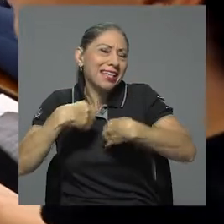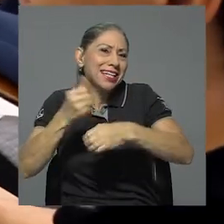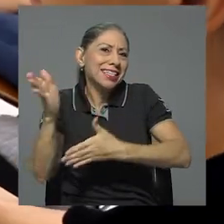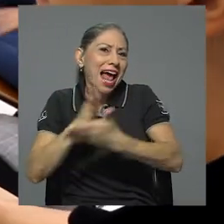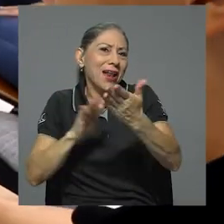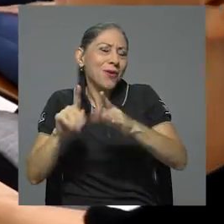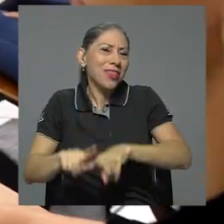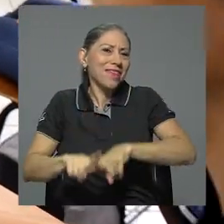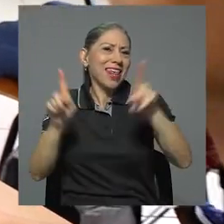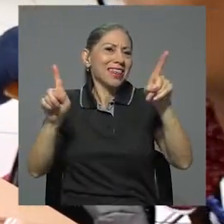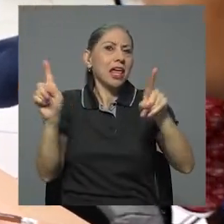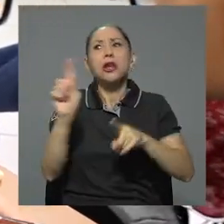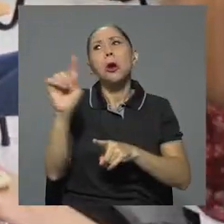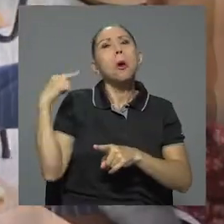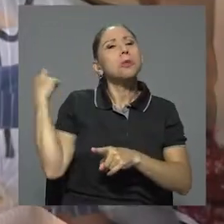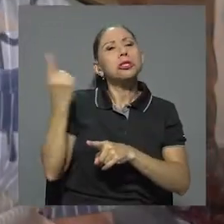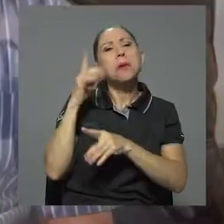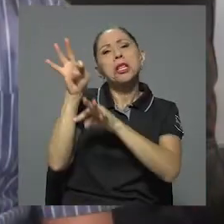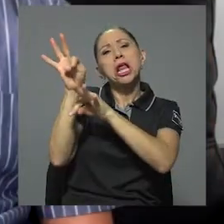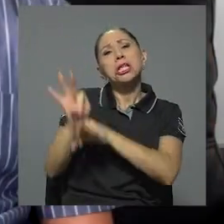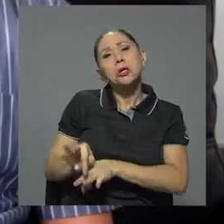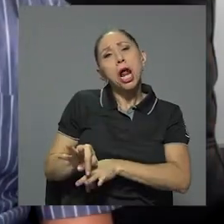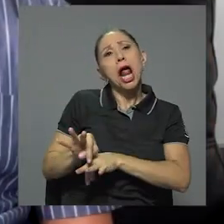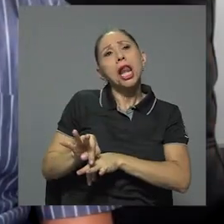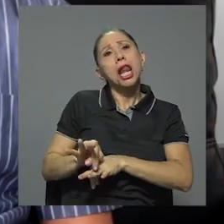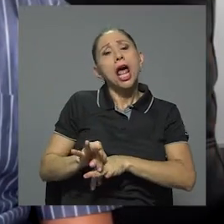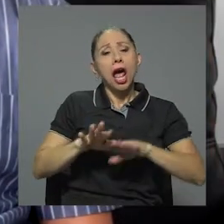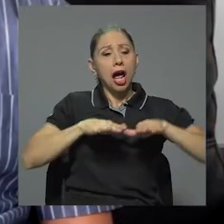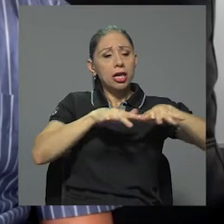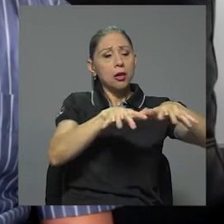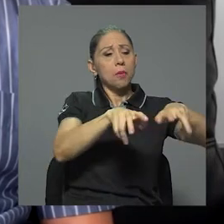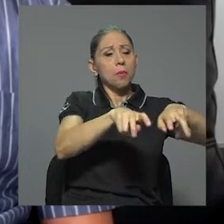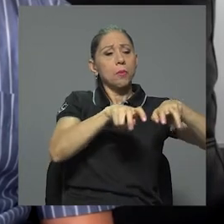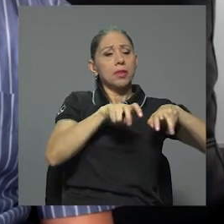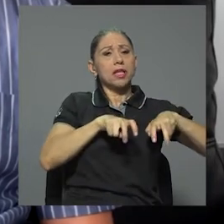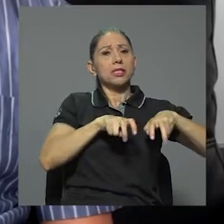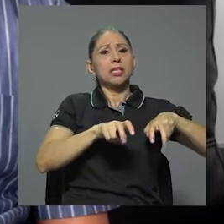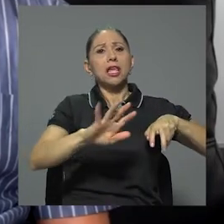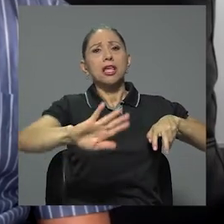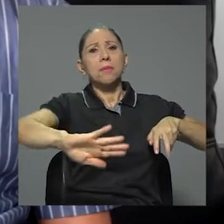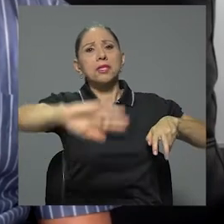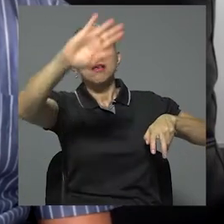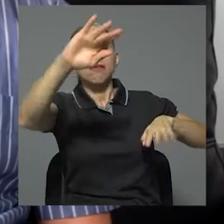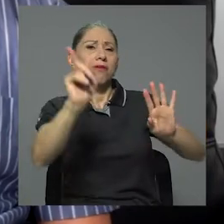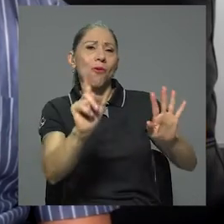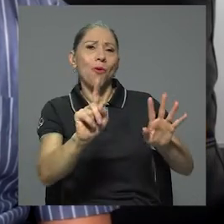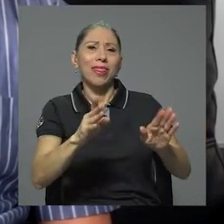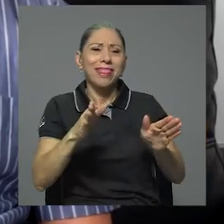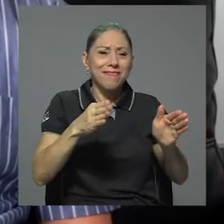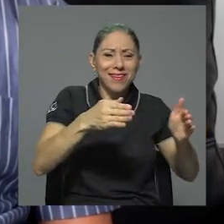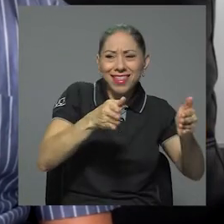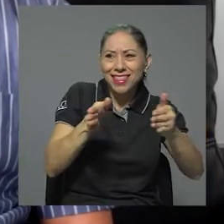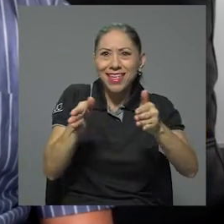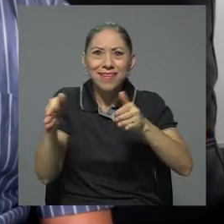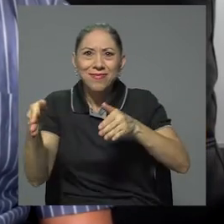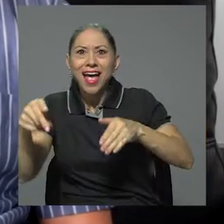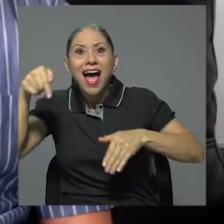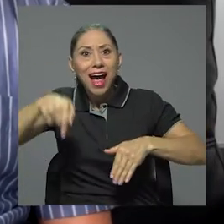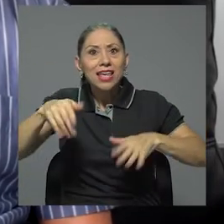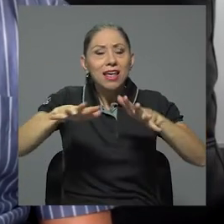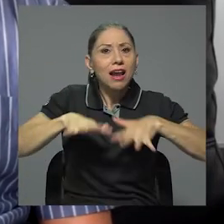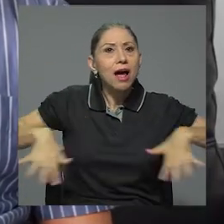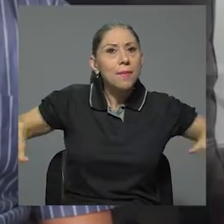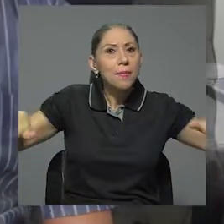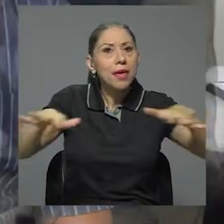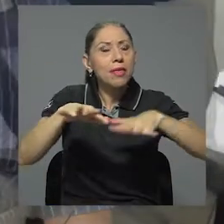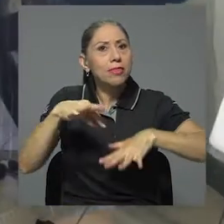pupitre nada más. Y sí creemos fielmente en que el ambiente incentiva la forma en que uno ve las